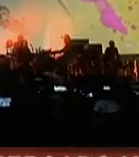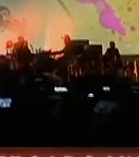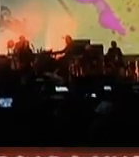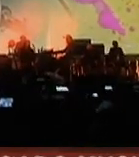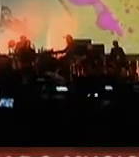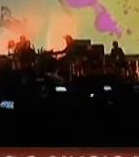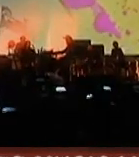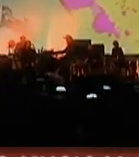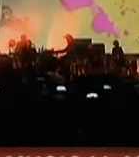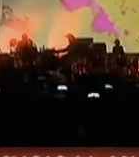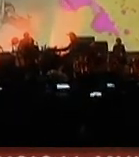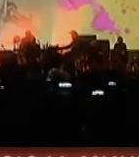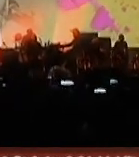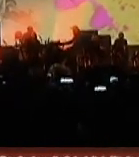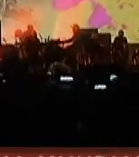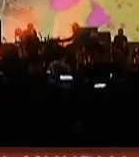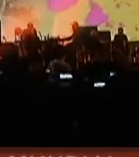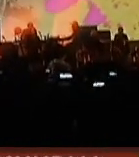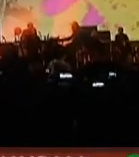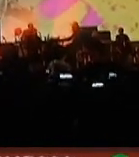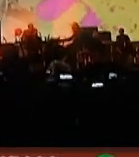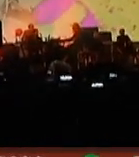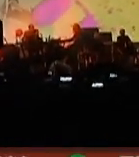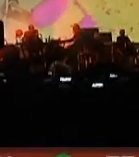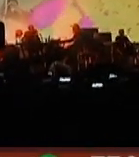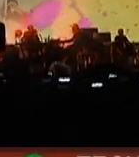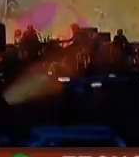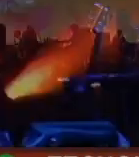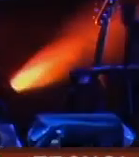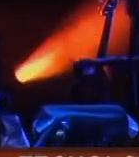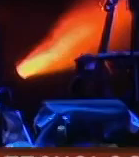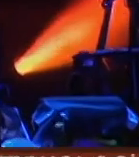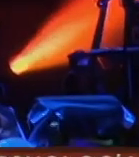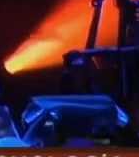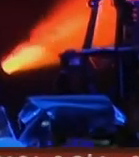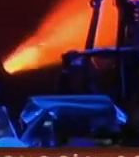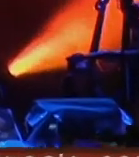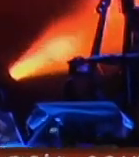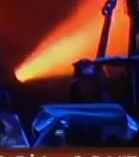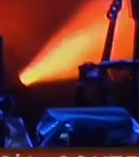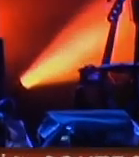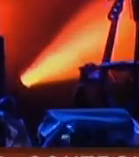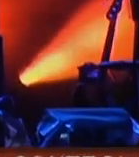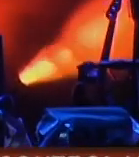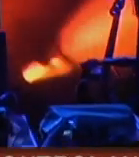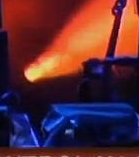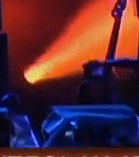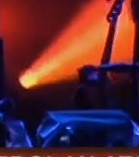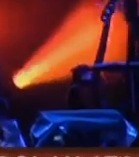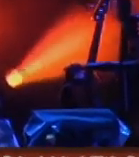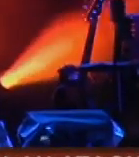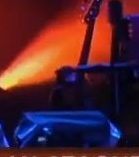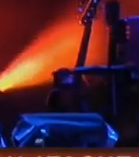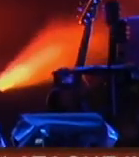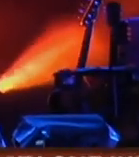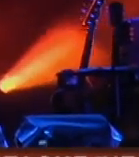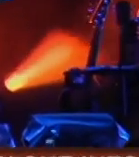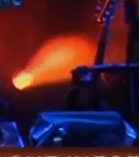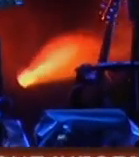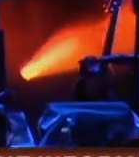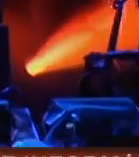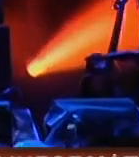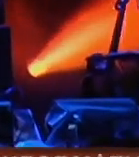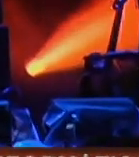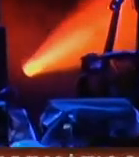Considerado desde su anuncio como uno de los conciertos del año la actuación de Roger Waters en el Zócalo cumplió con creces las expectativas que